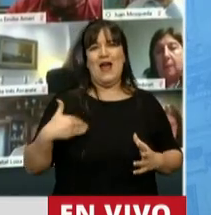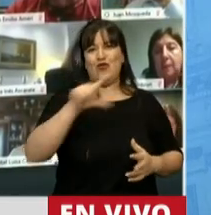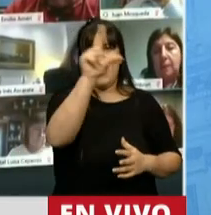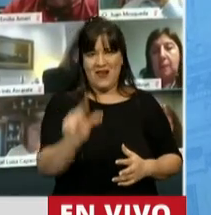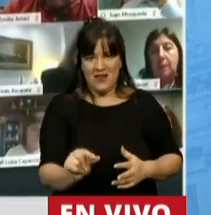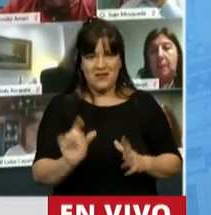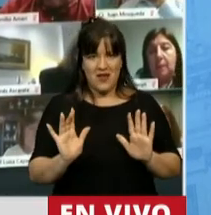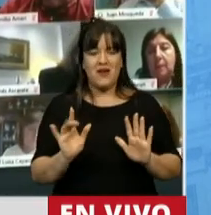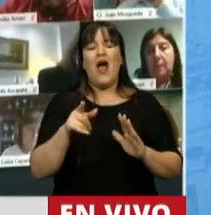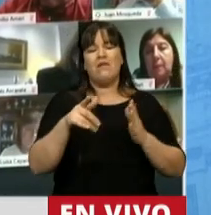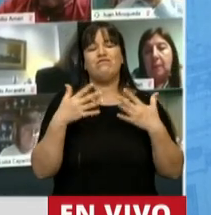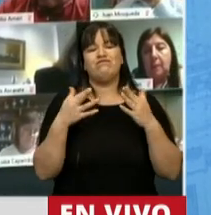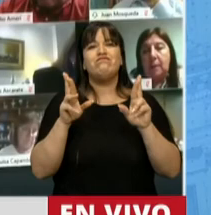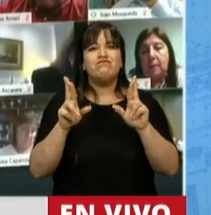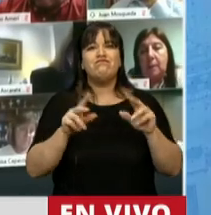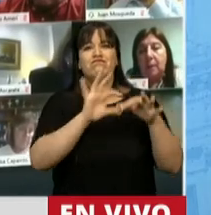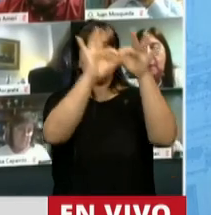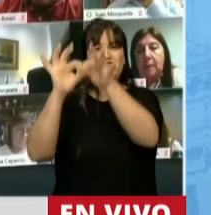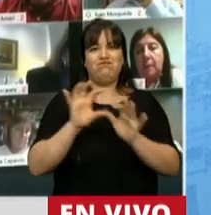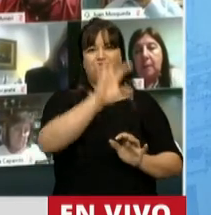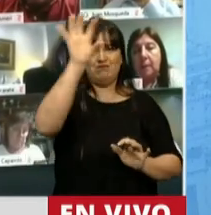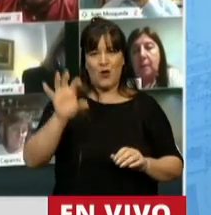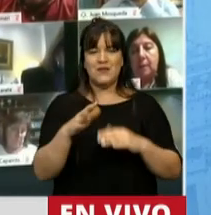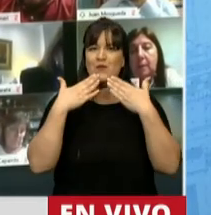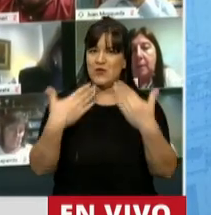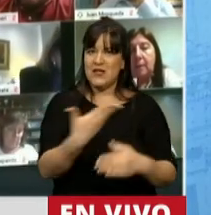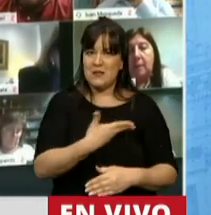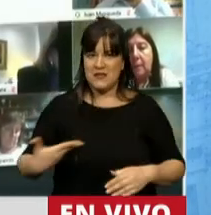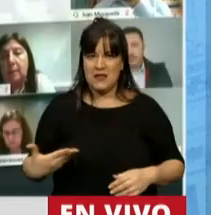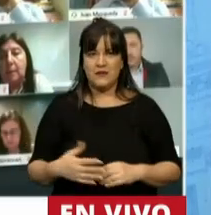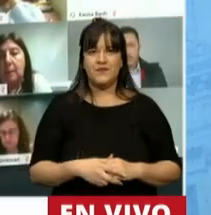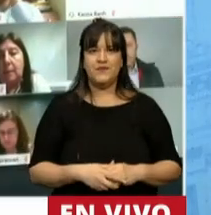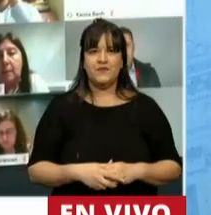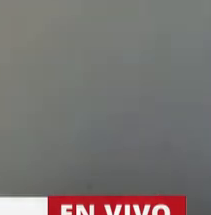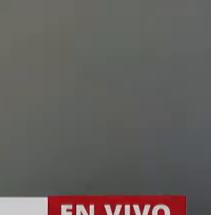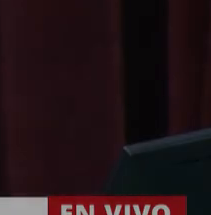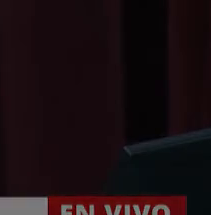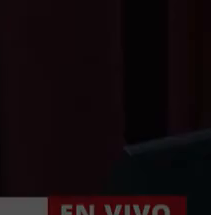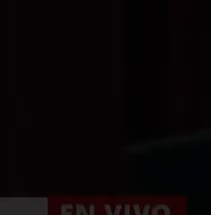situación de un federalismo más justo para todos. Muchas gracias, señor Presidente. Gracias, diputado.